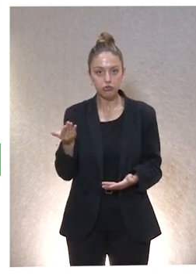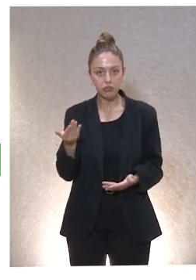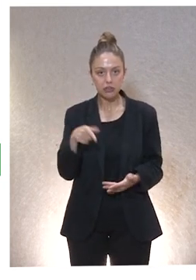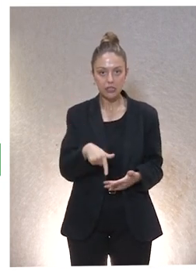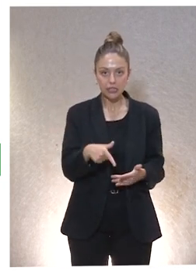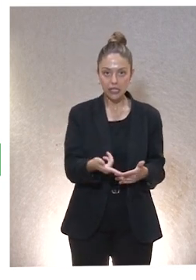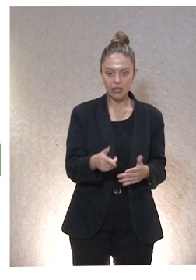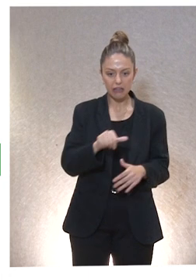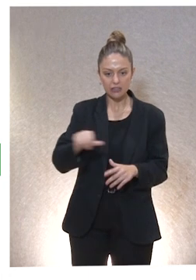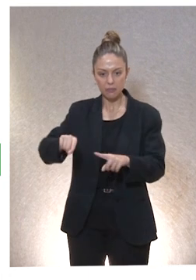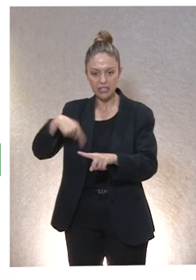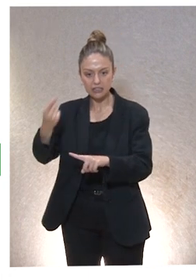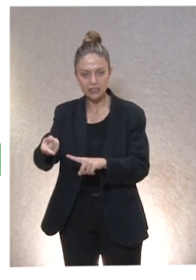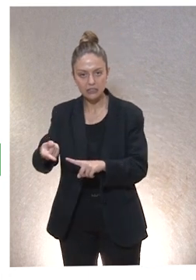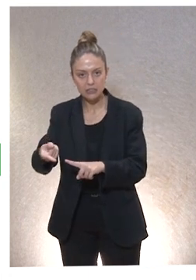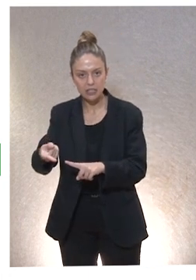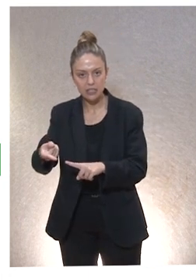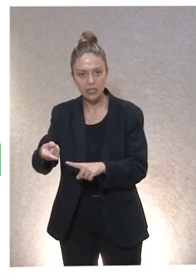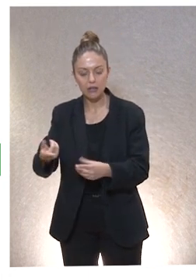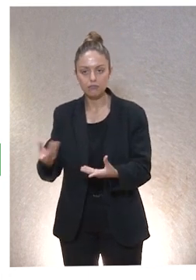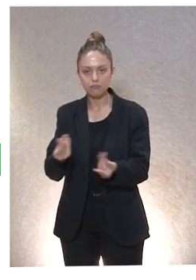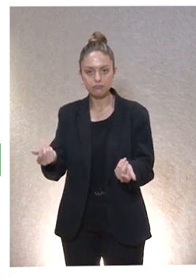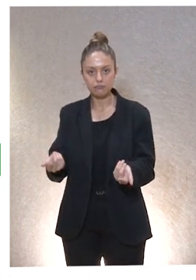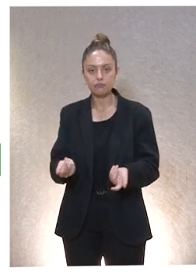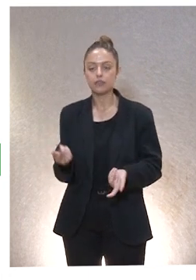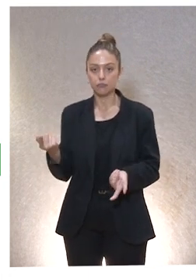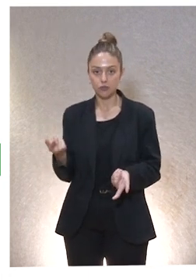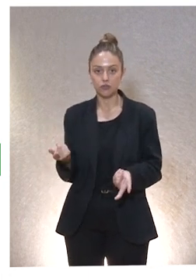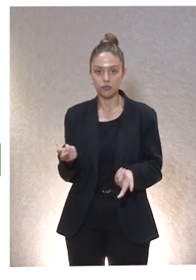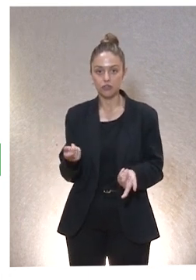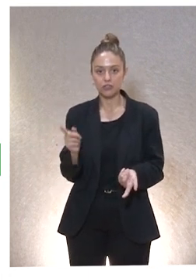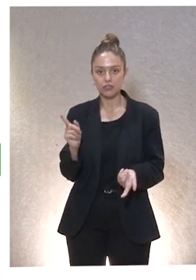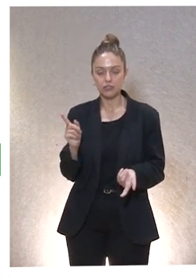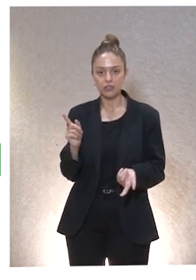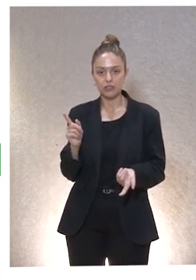mejor una semana después. ¡Uy! Bueno, pues ahí tenemos concretamente…